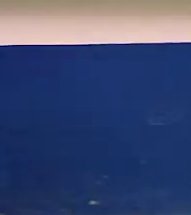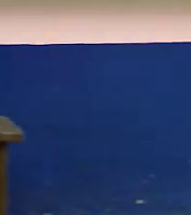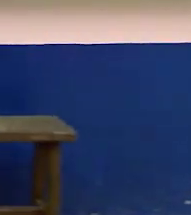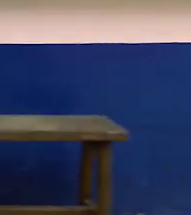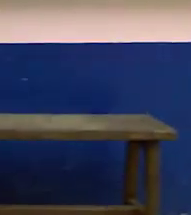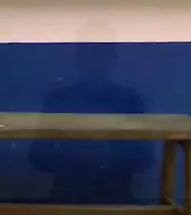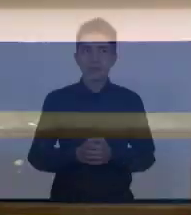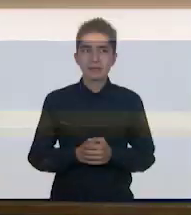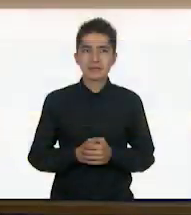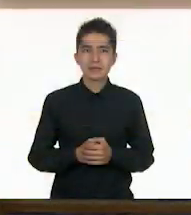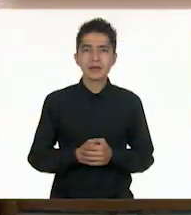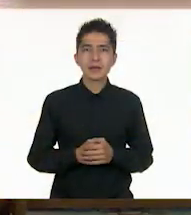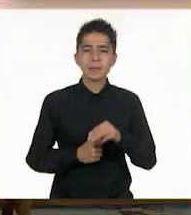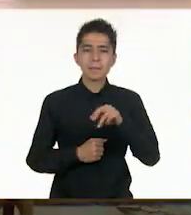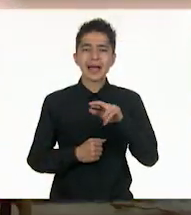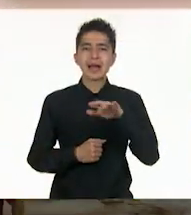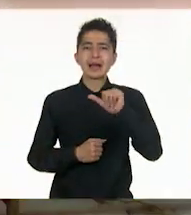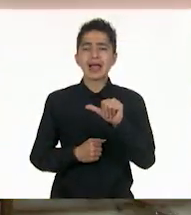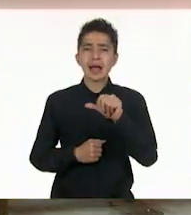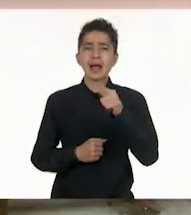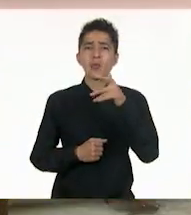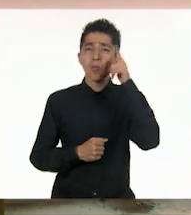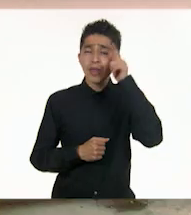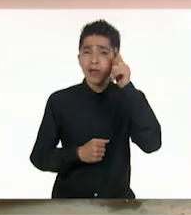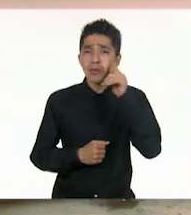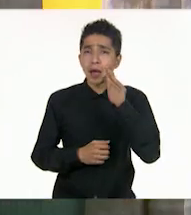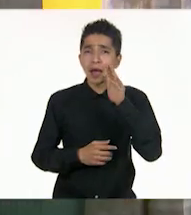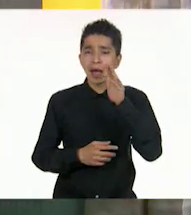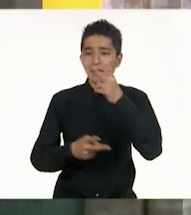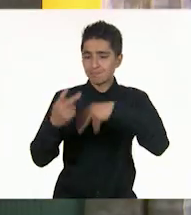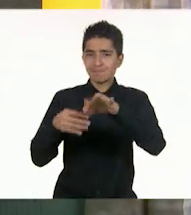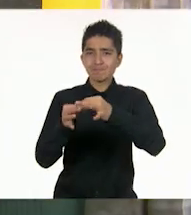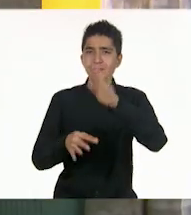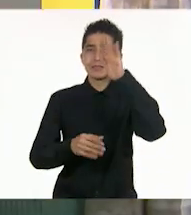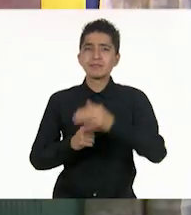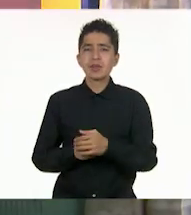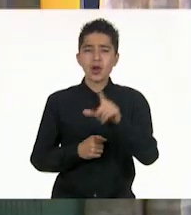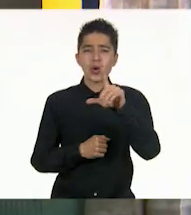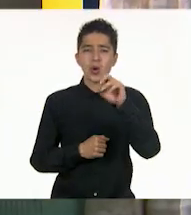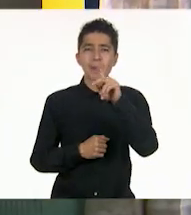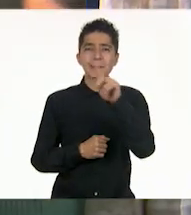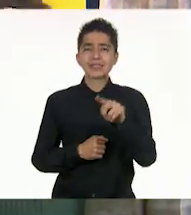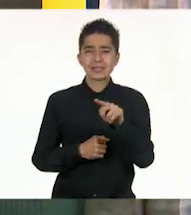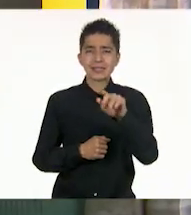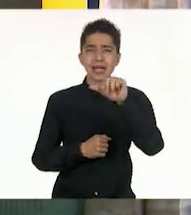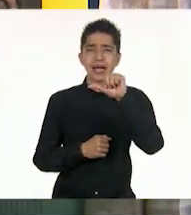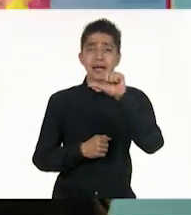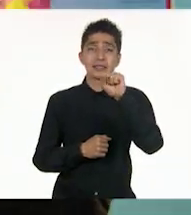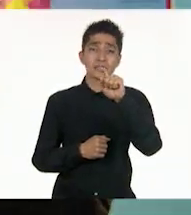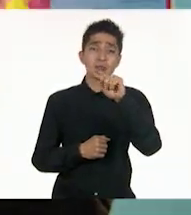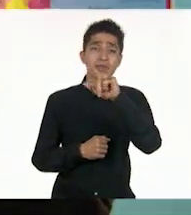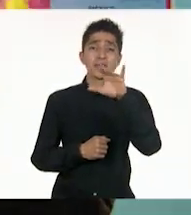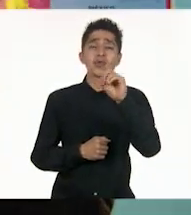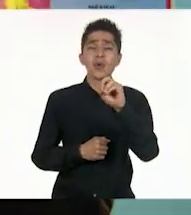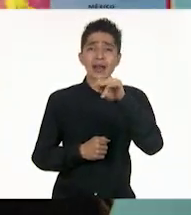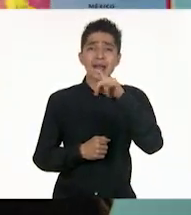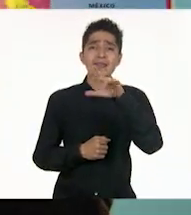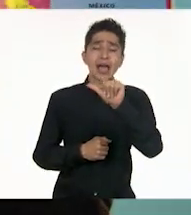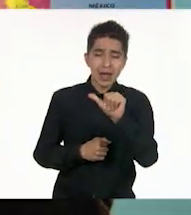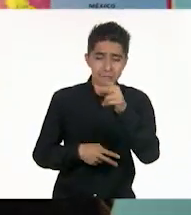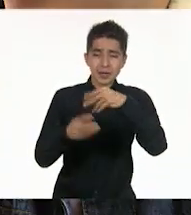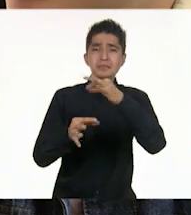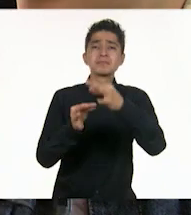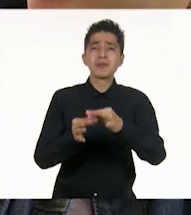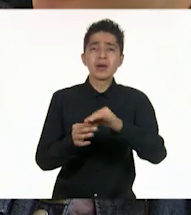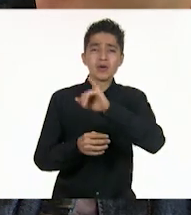Jaramillo Ortega, María Guadalupe. Presente. López Astudillo, Nadia. Presente. Morales, Aquino,